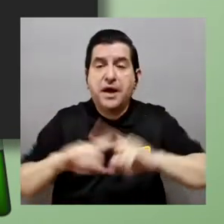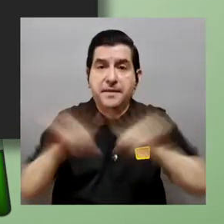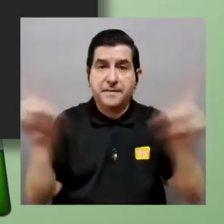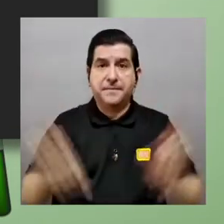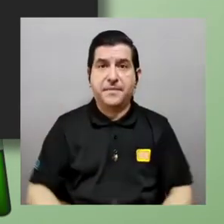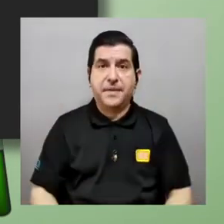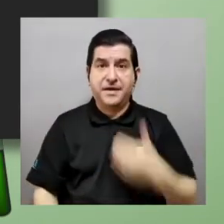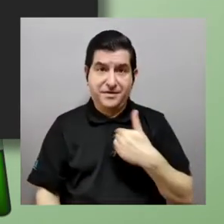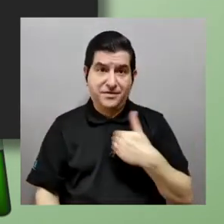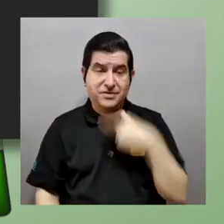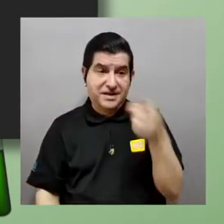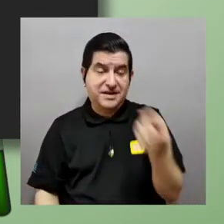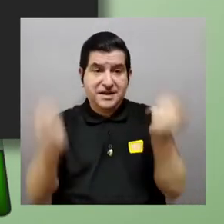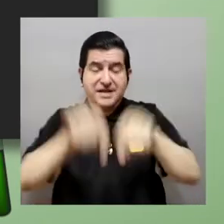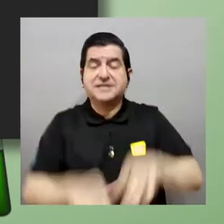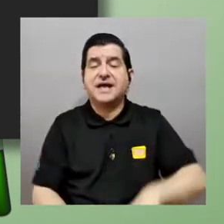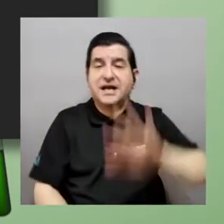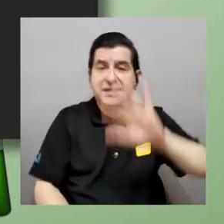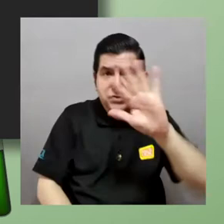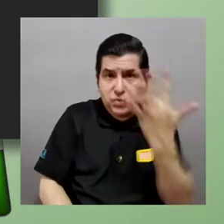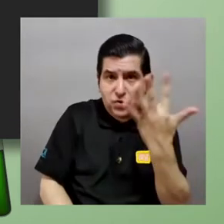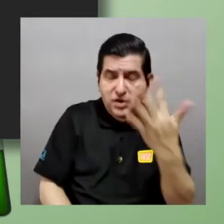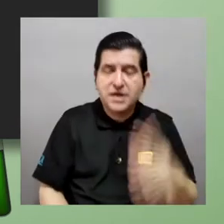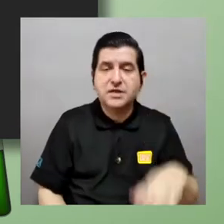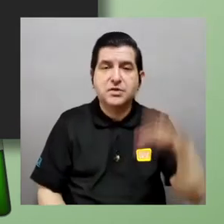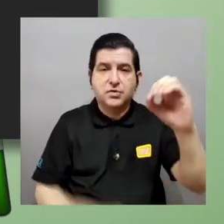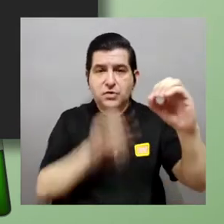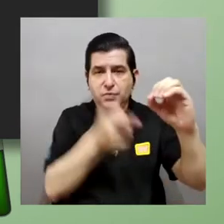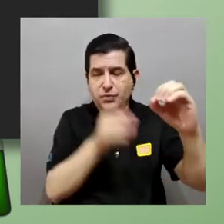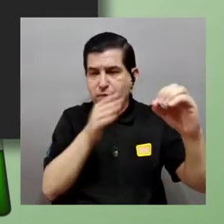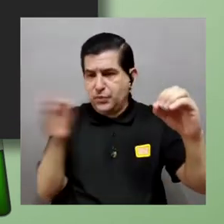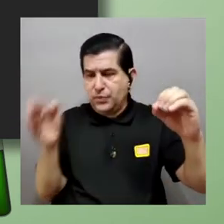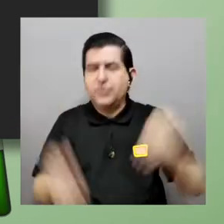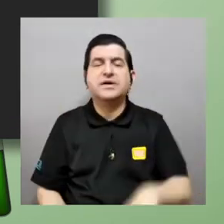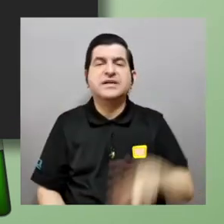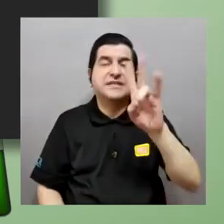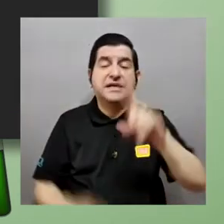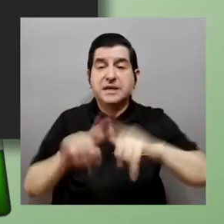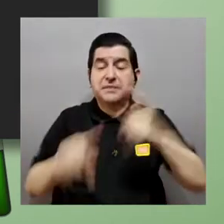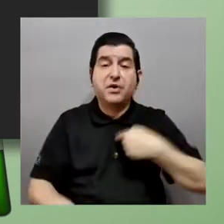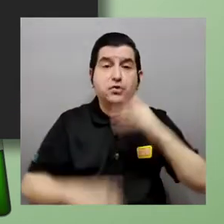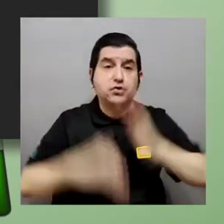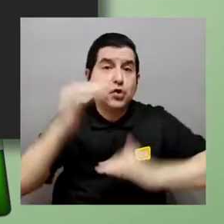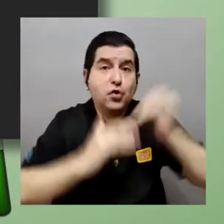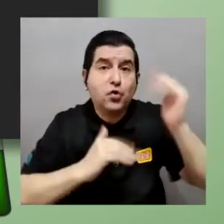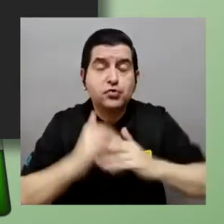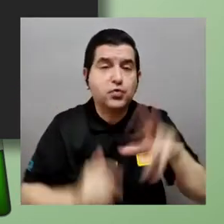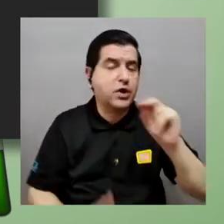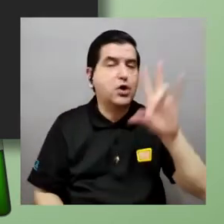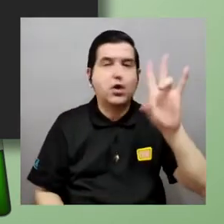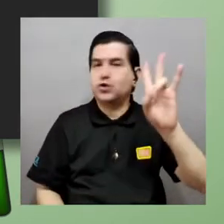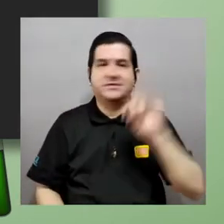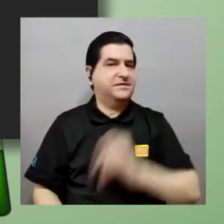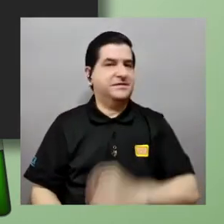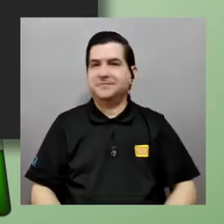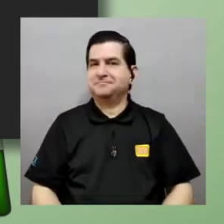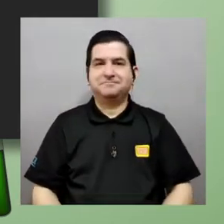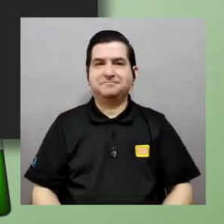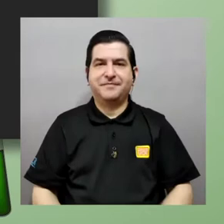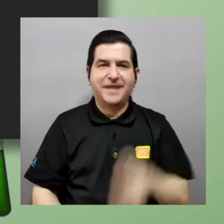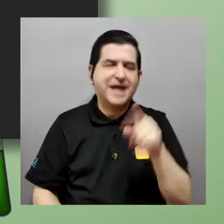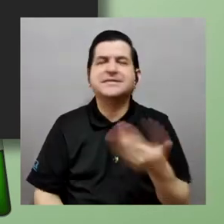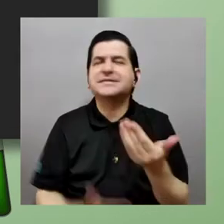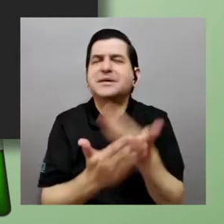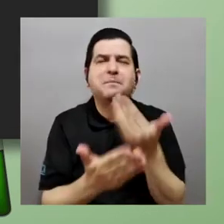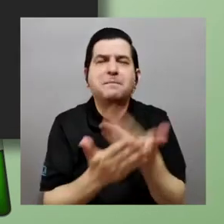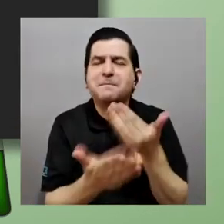quinto dígito decimal tiene que ser siete pero yo lo construí para que el quinto dígito decimal no fuera siete ok eso es una prueba para mí es